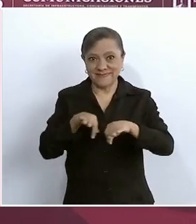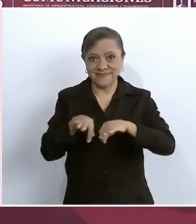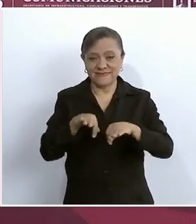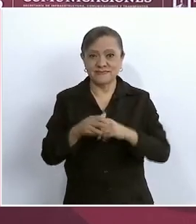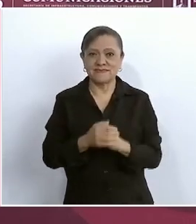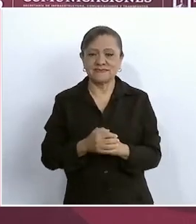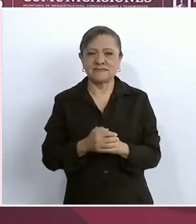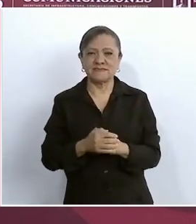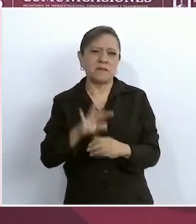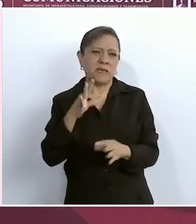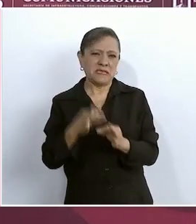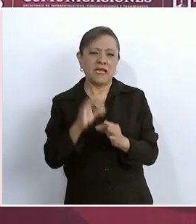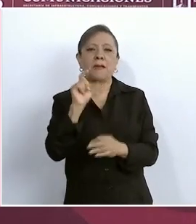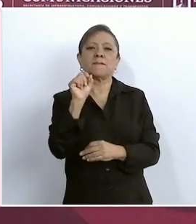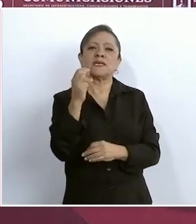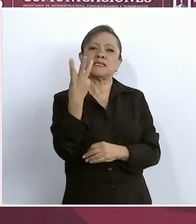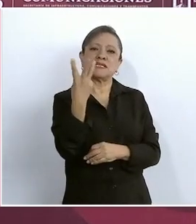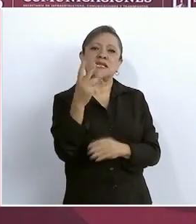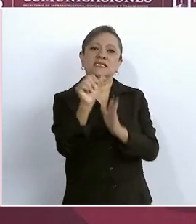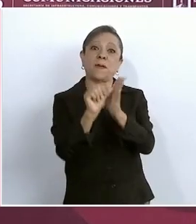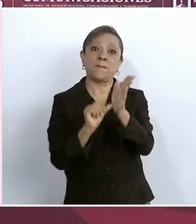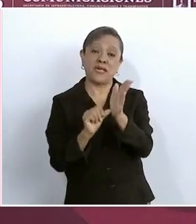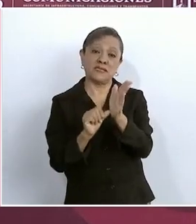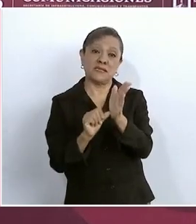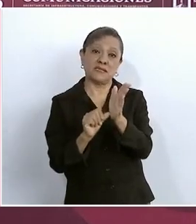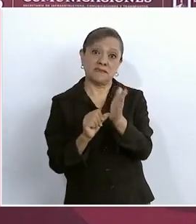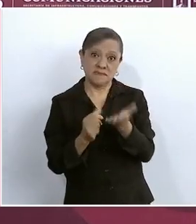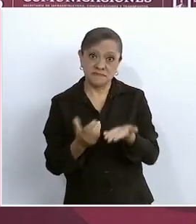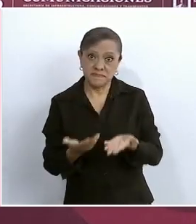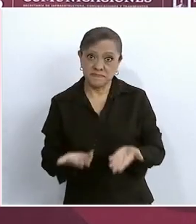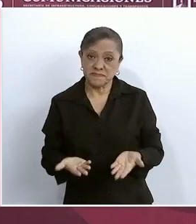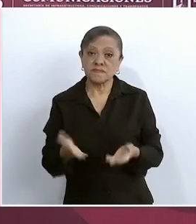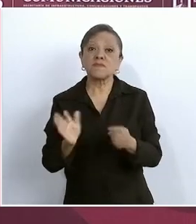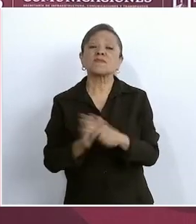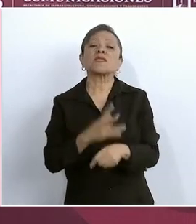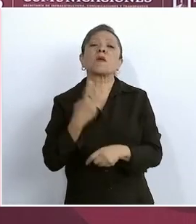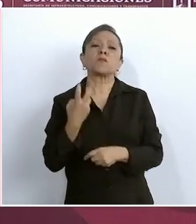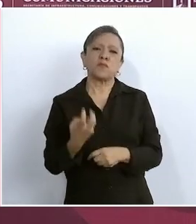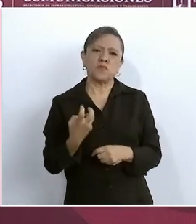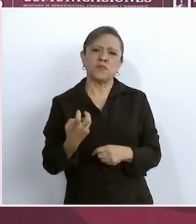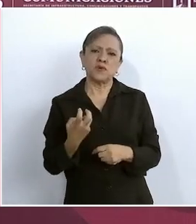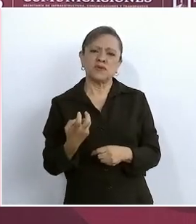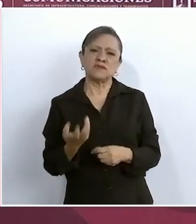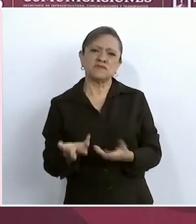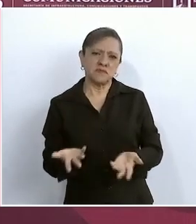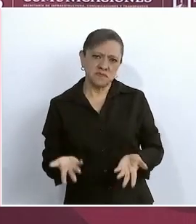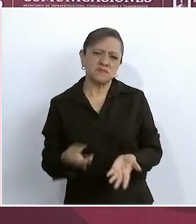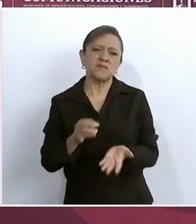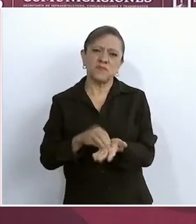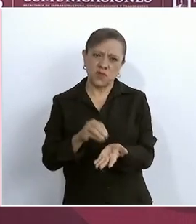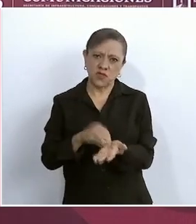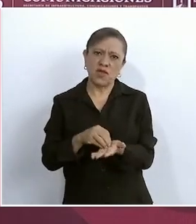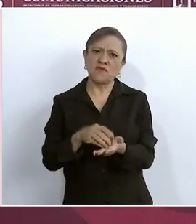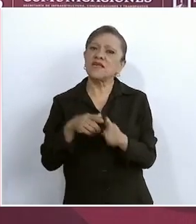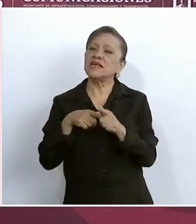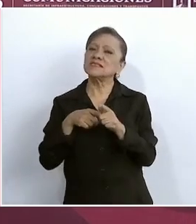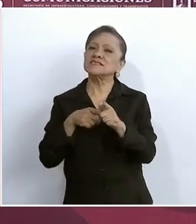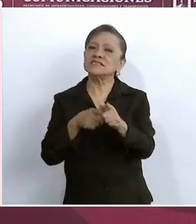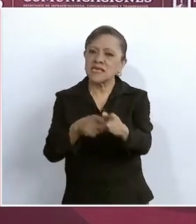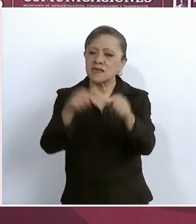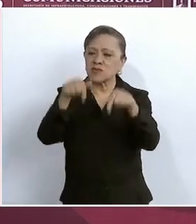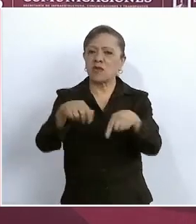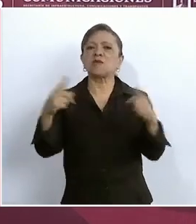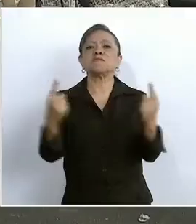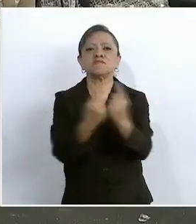23 meses, de modo que nos vamos a seguir encontrando